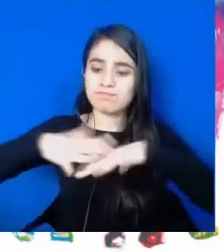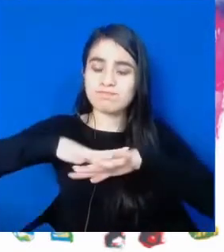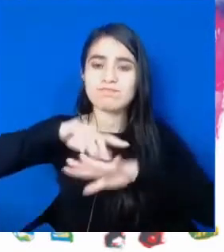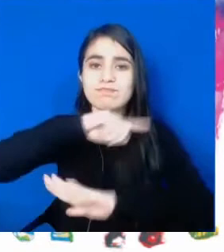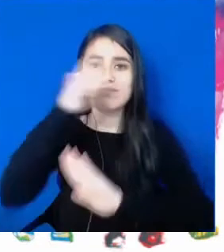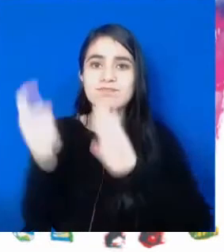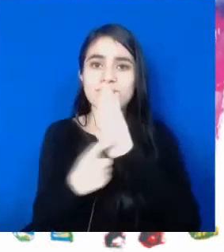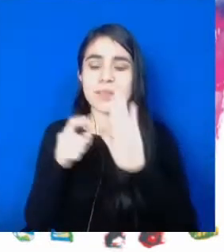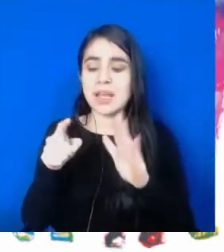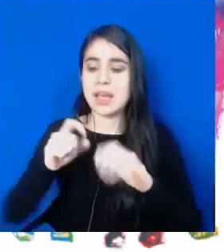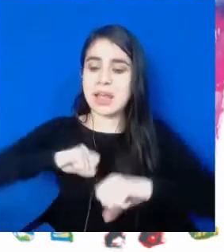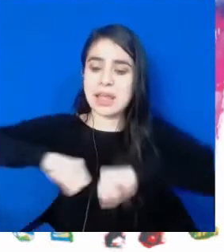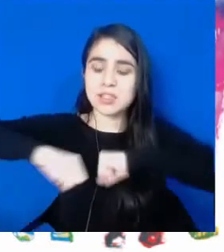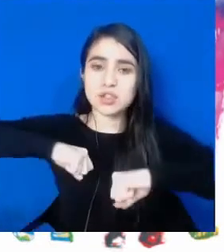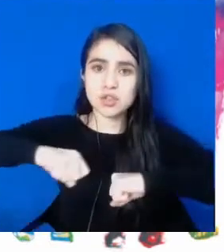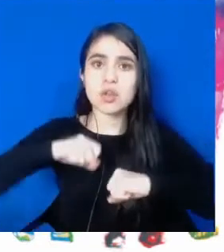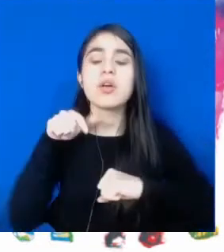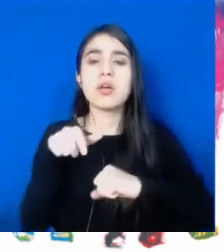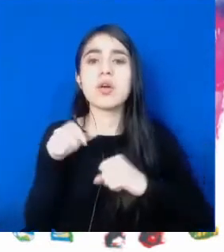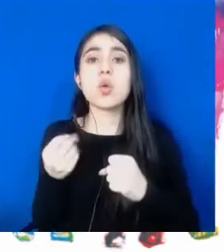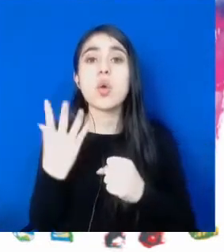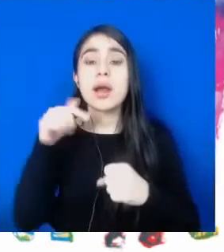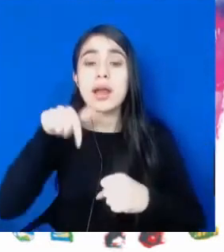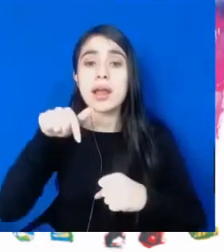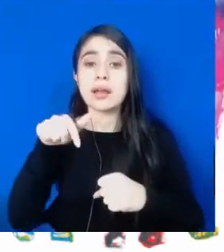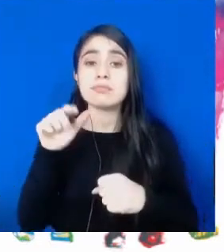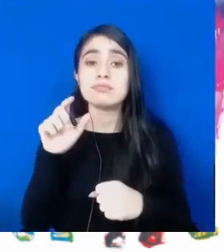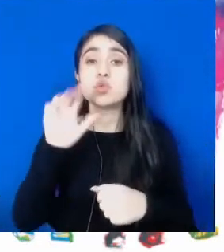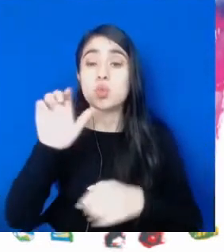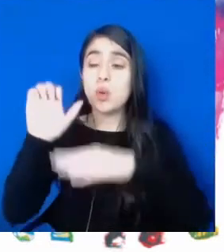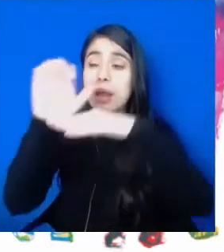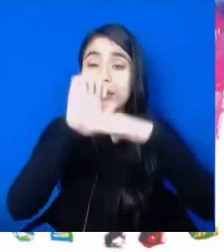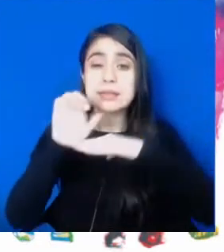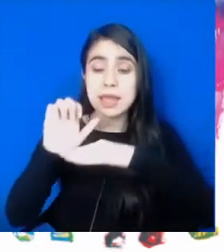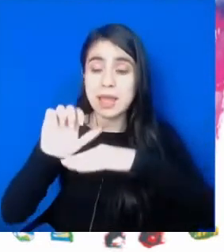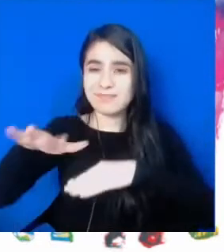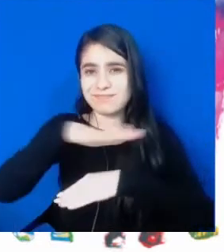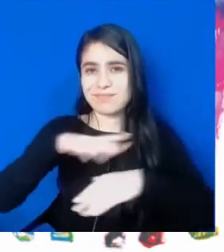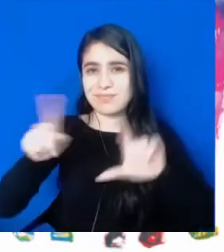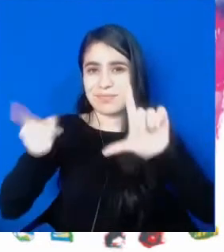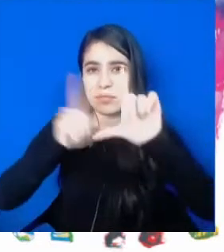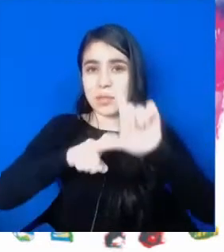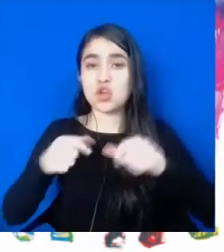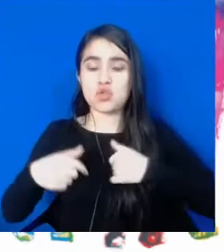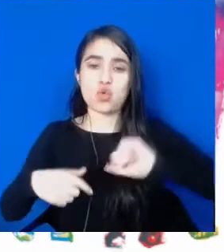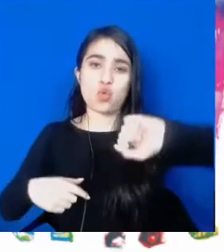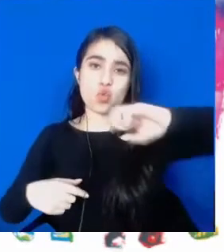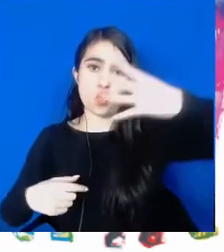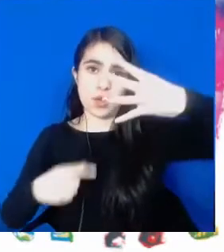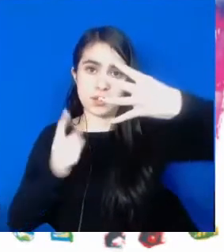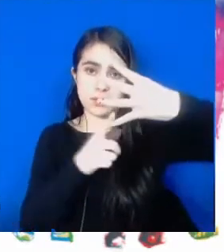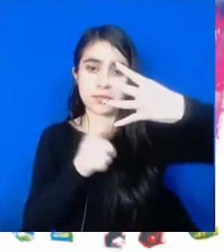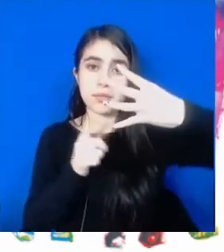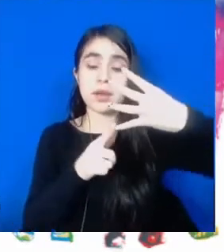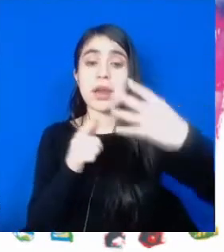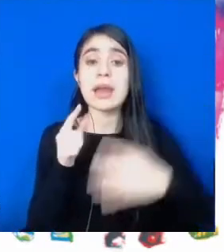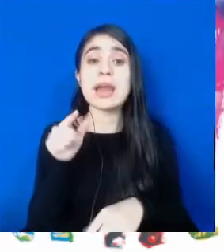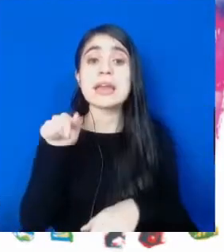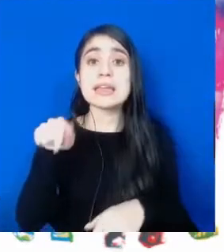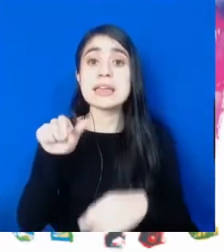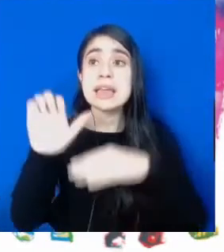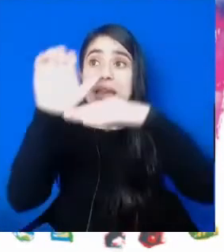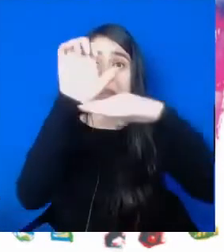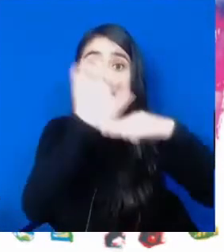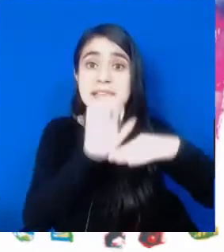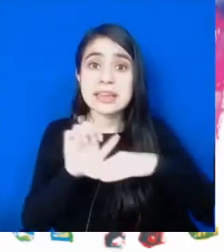planeación y gestión logramos el lugar número 4 de todas las entidades del sector y el lugar número 19